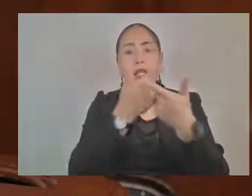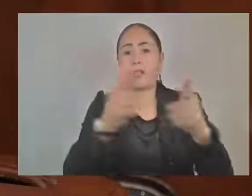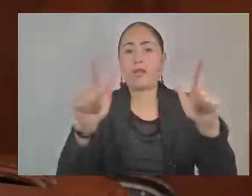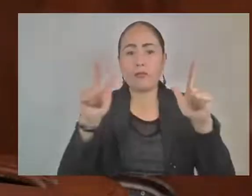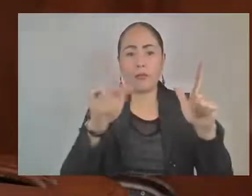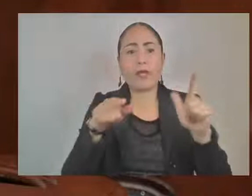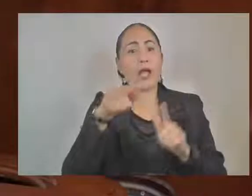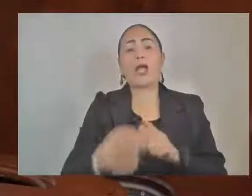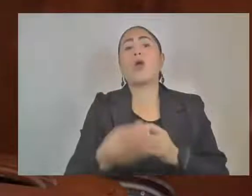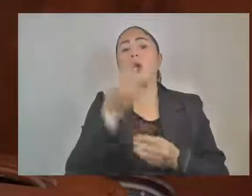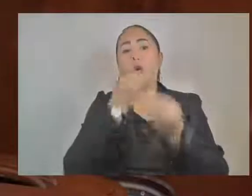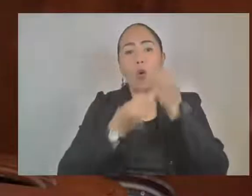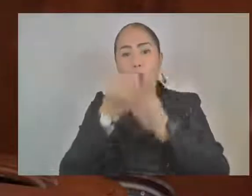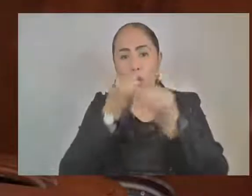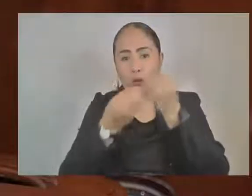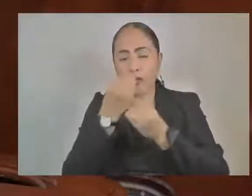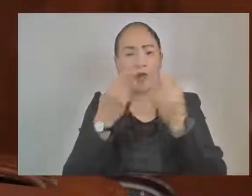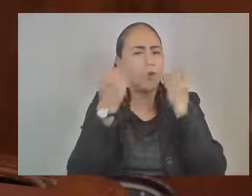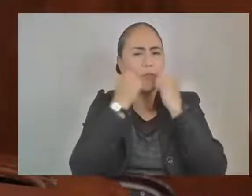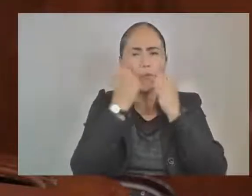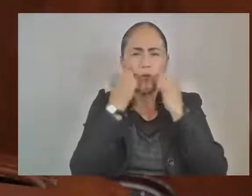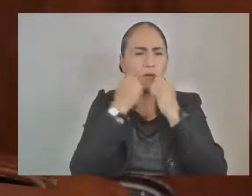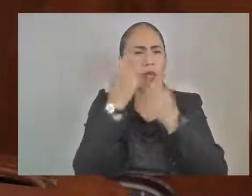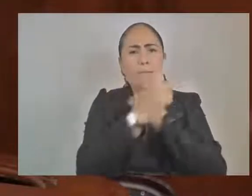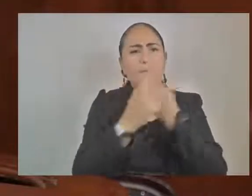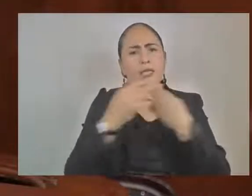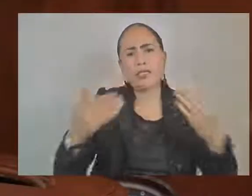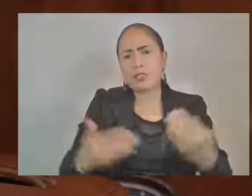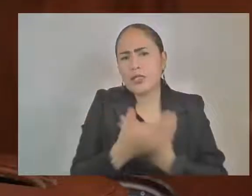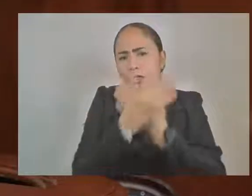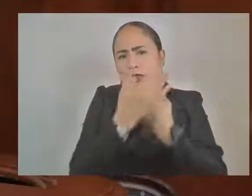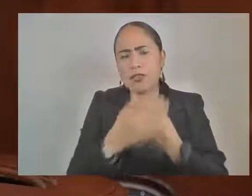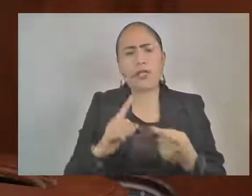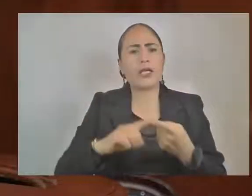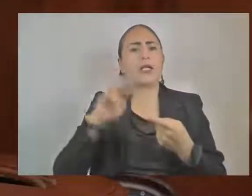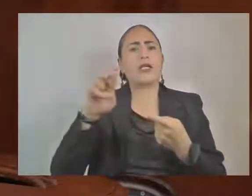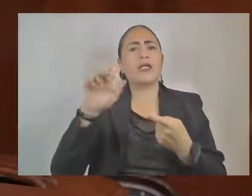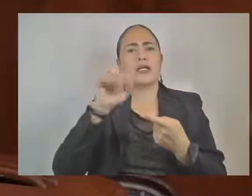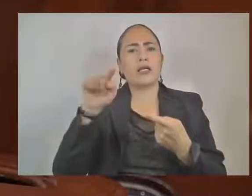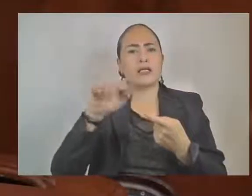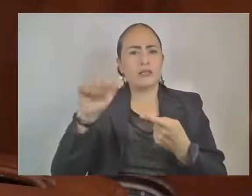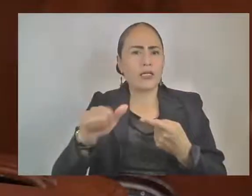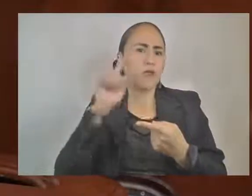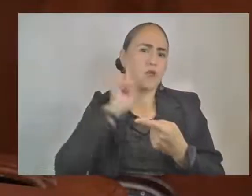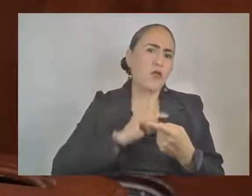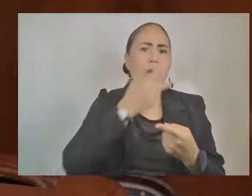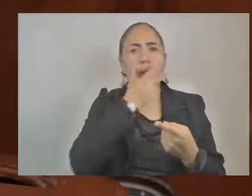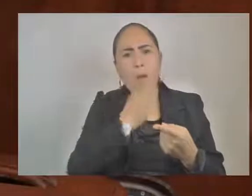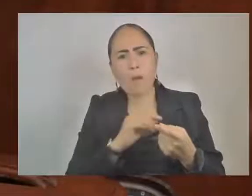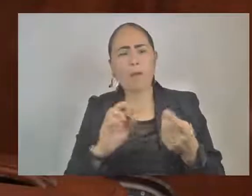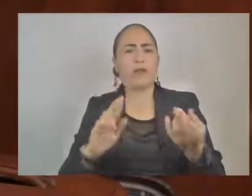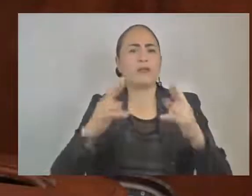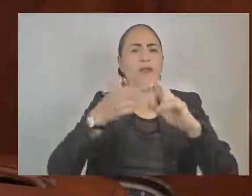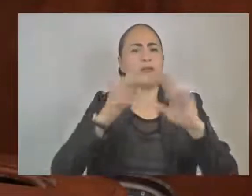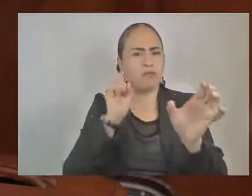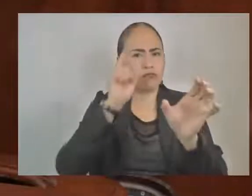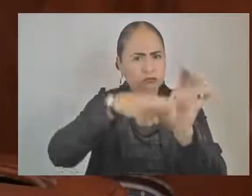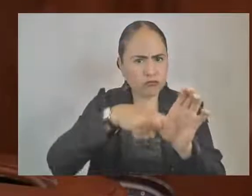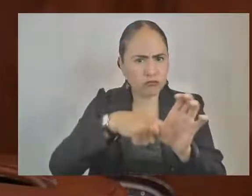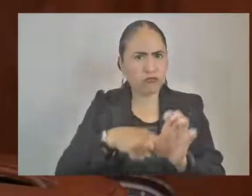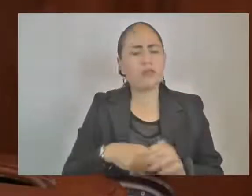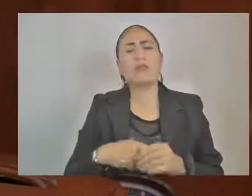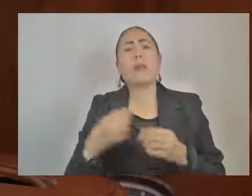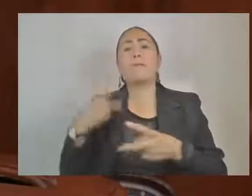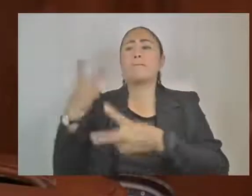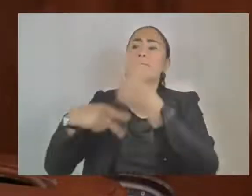sin distinción de nacionalidad, raza, sexo, religión, filiación, origen o situación migratoria o cualquier